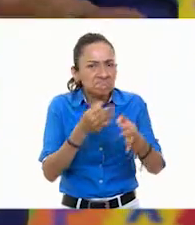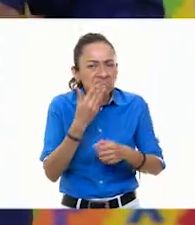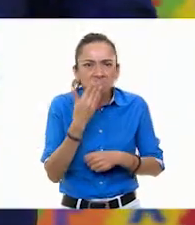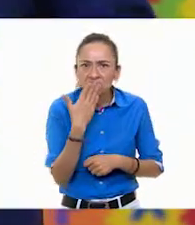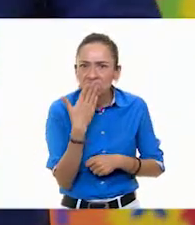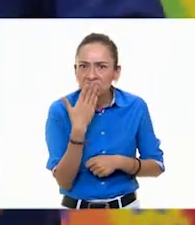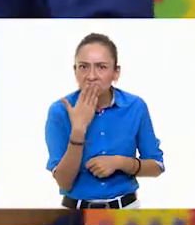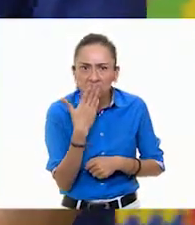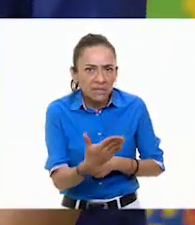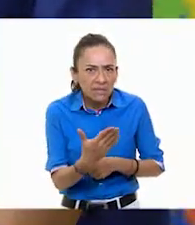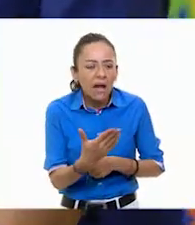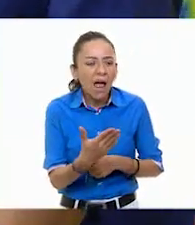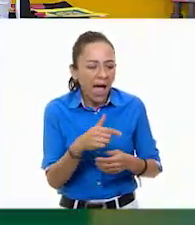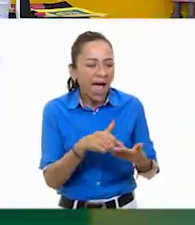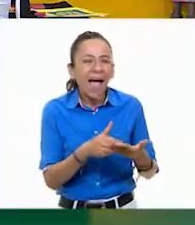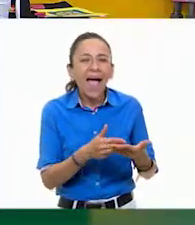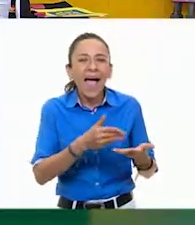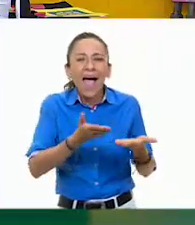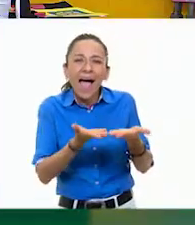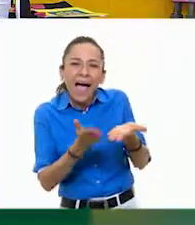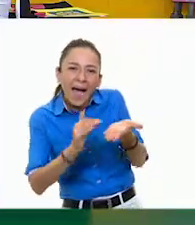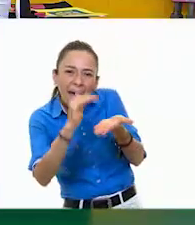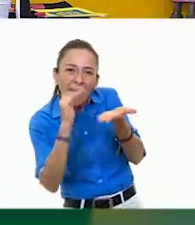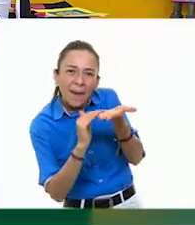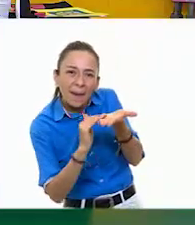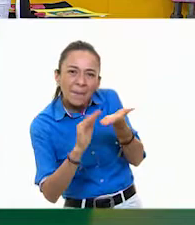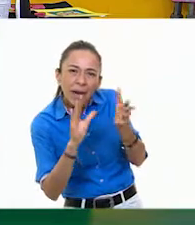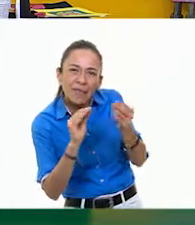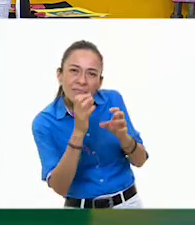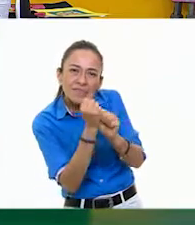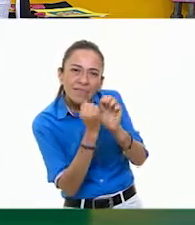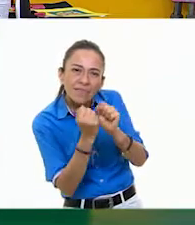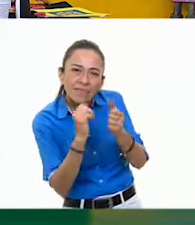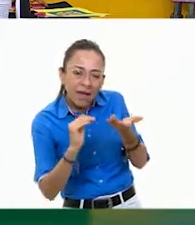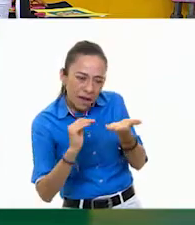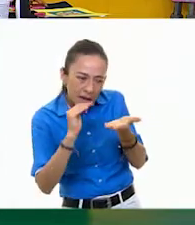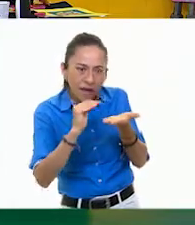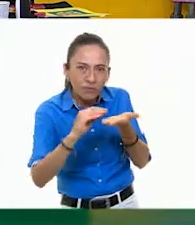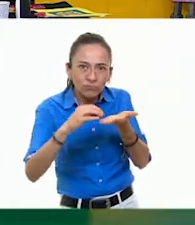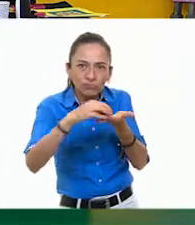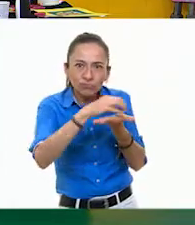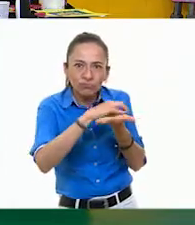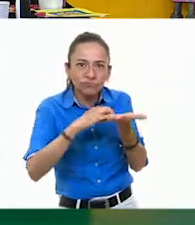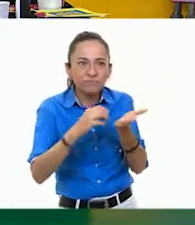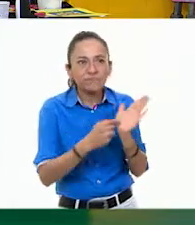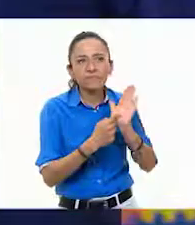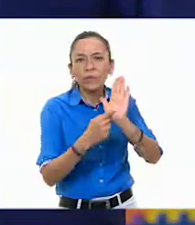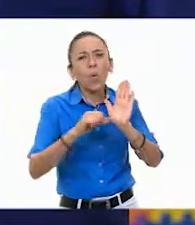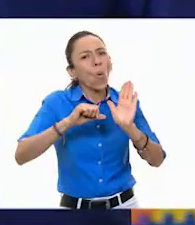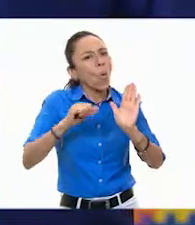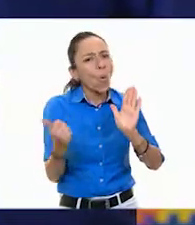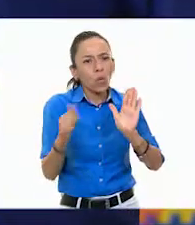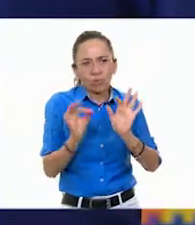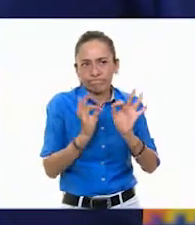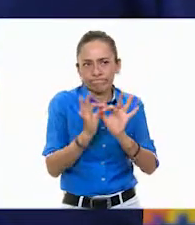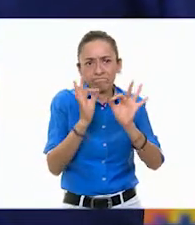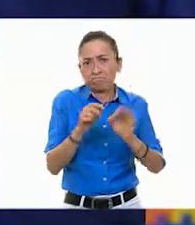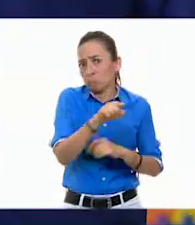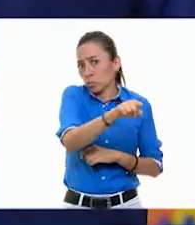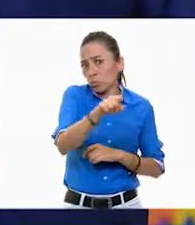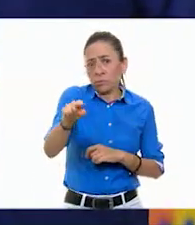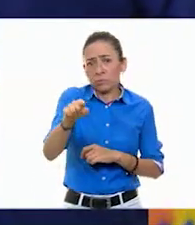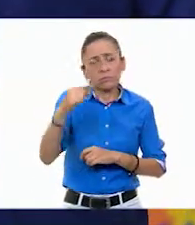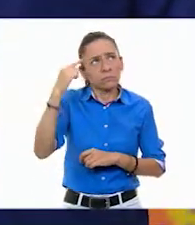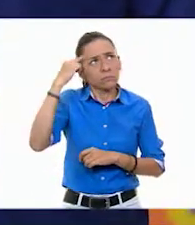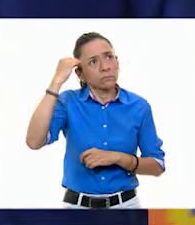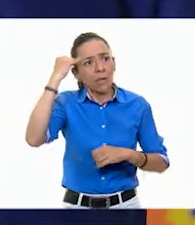plastilina. Muy bien, les voy a enseñar otro. Aquí tenemos otro terminado. Y ustedes pueden ser muy creativos